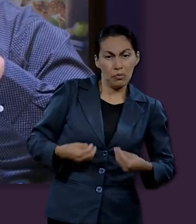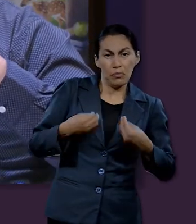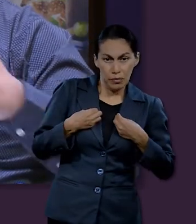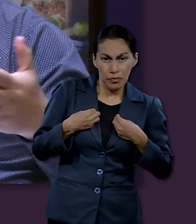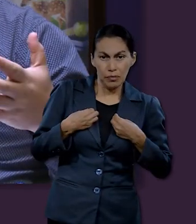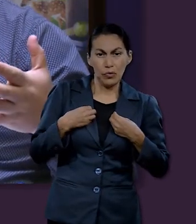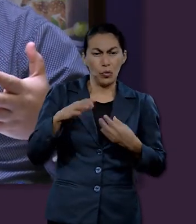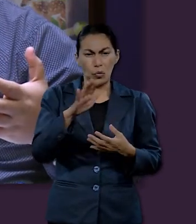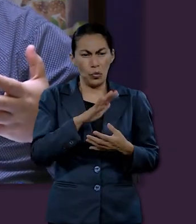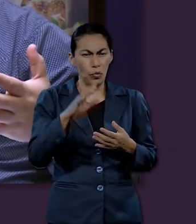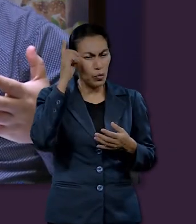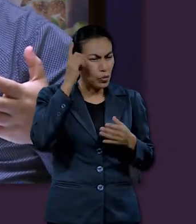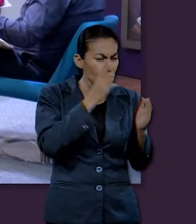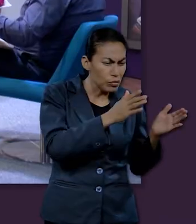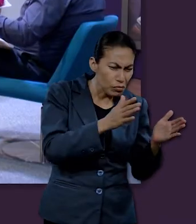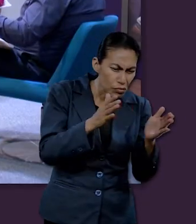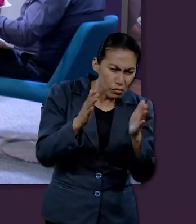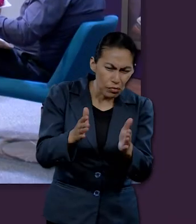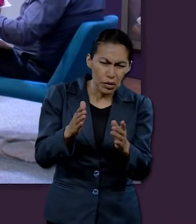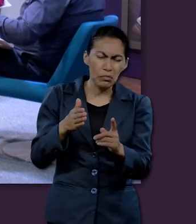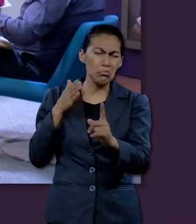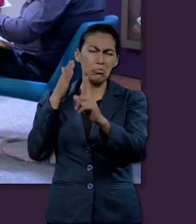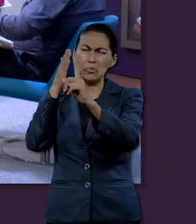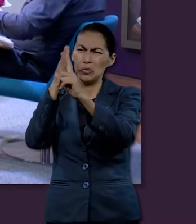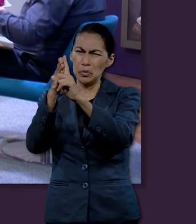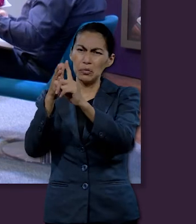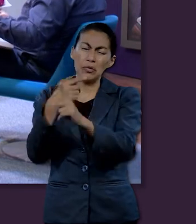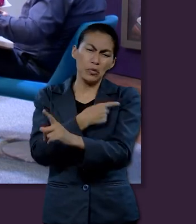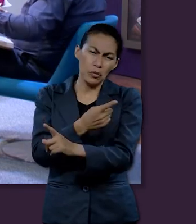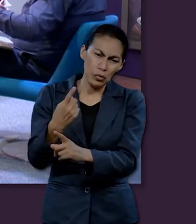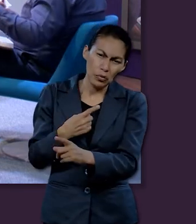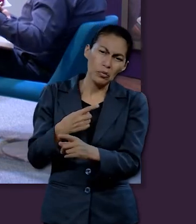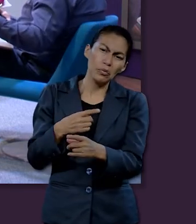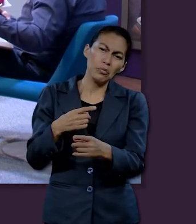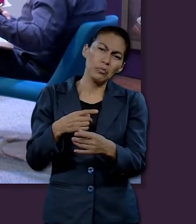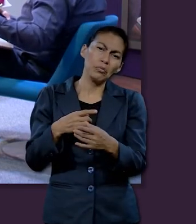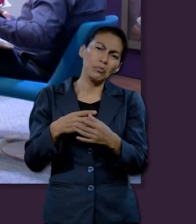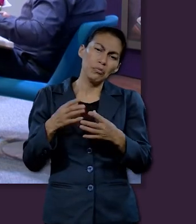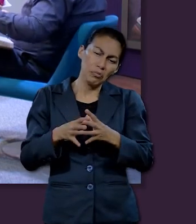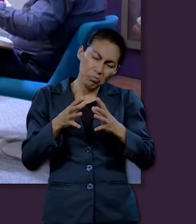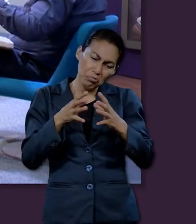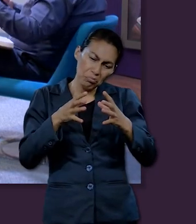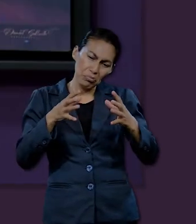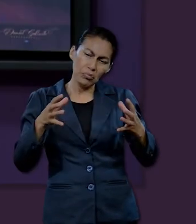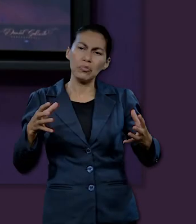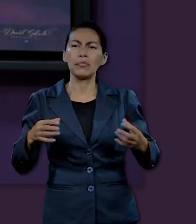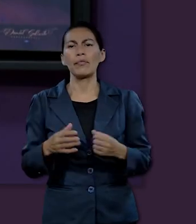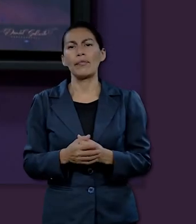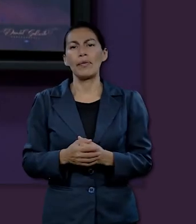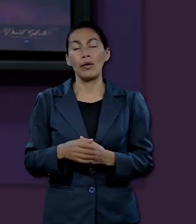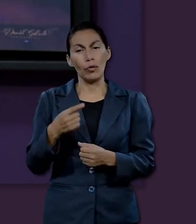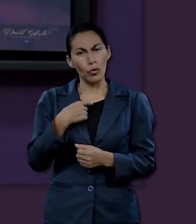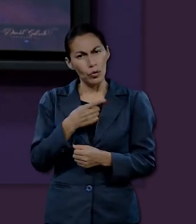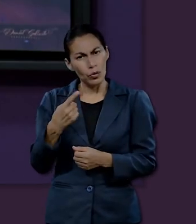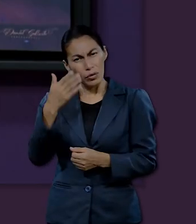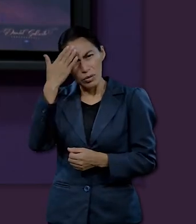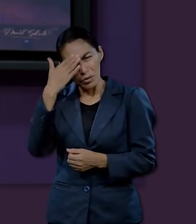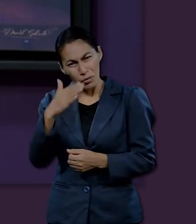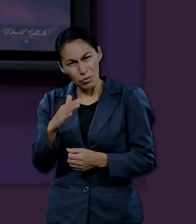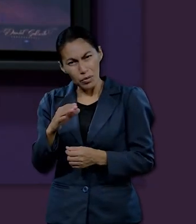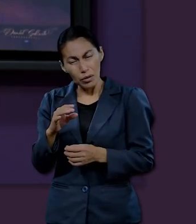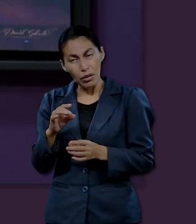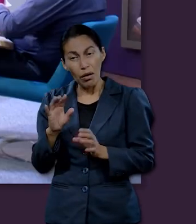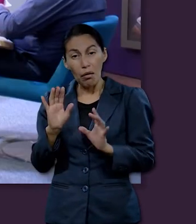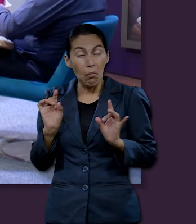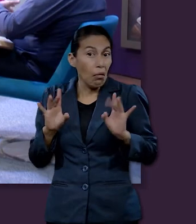de manera aleatoria. Tenemos un plan, tenemos un marco y estamos en el desarrollo de ese marco histórico.